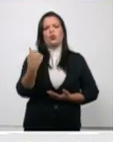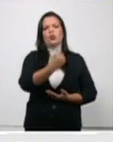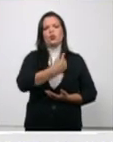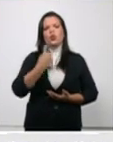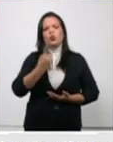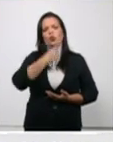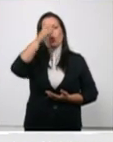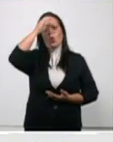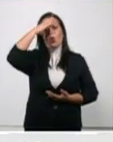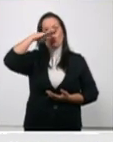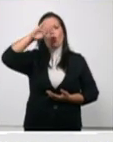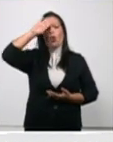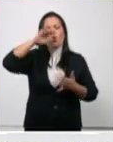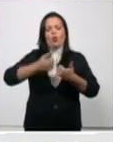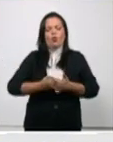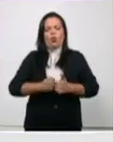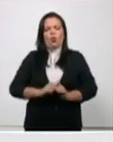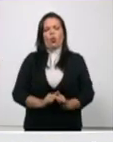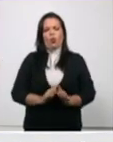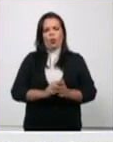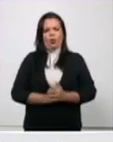en en esta bella isla usted lo gracias gracias